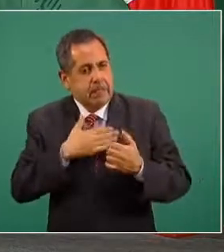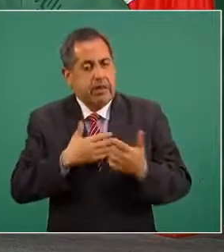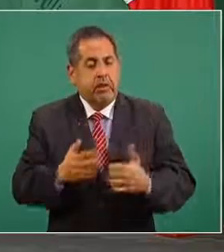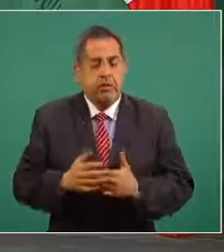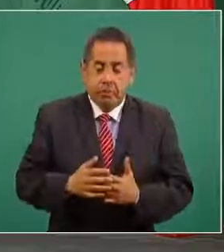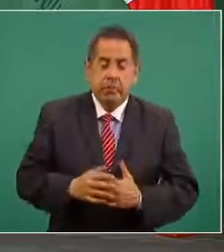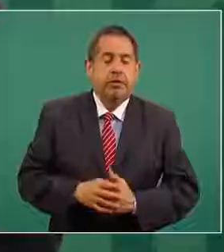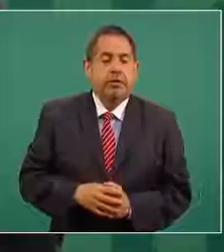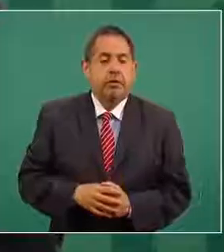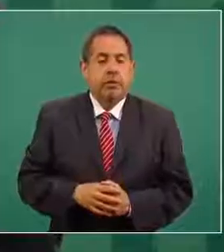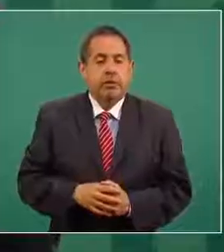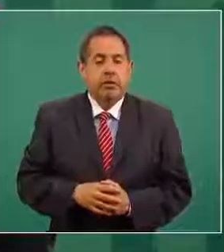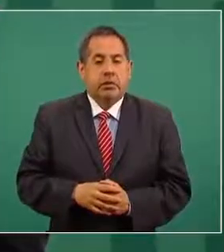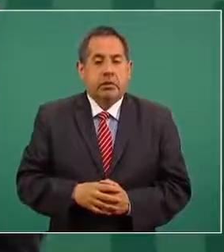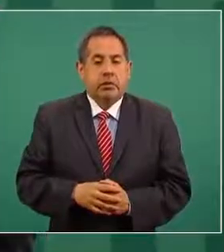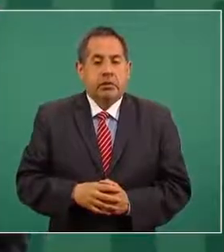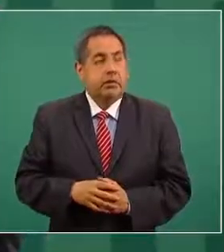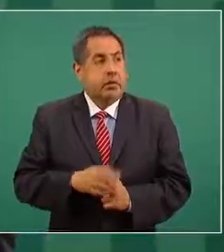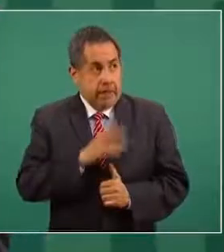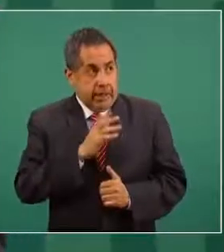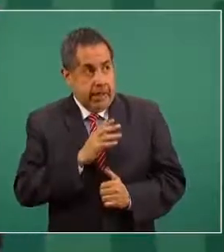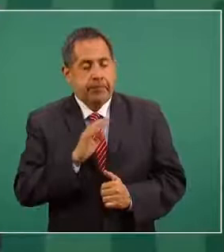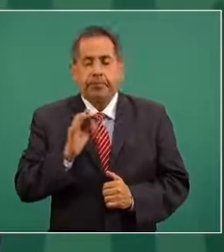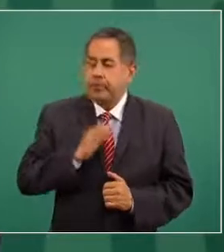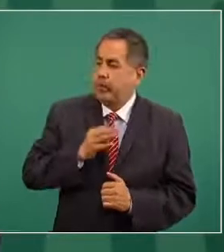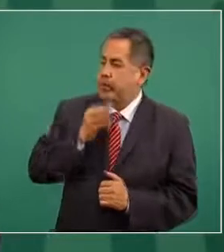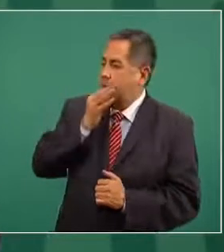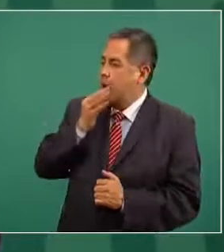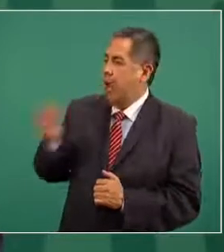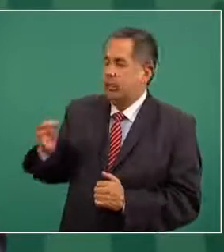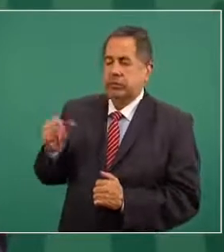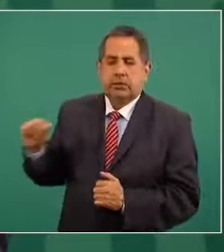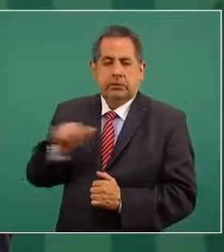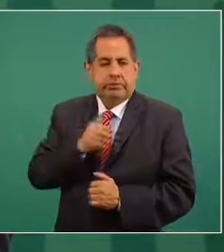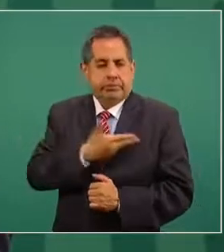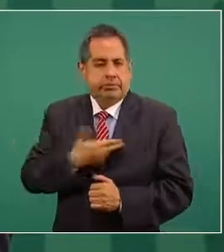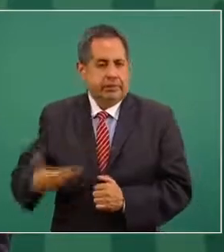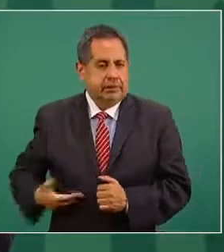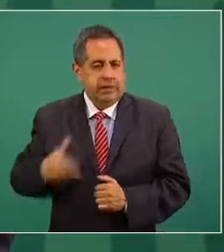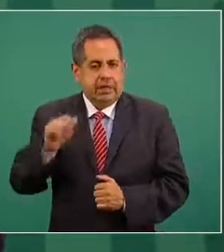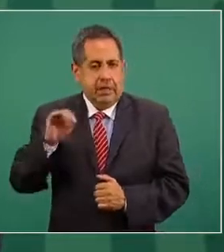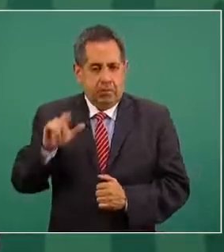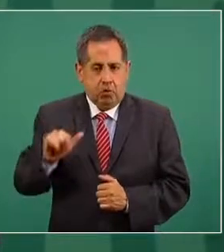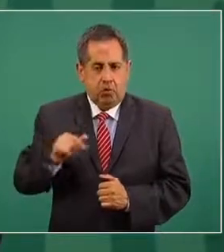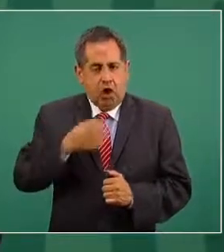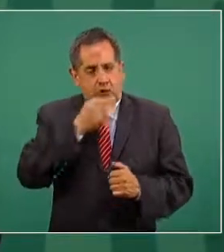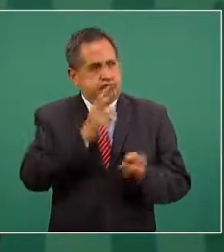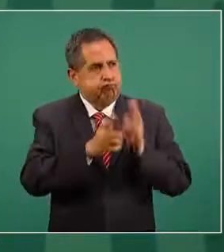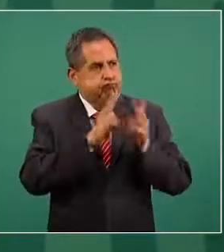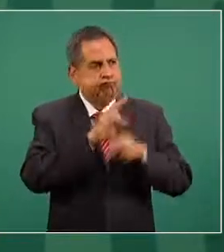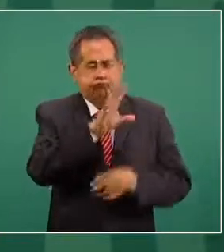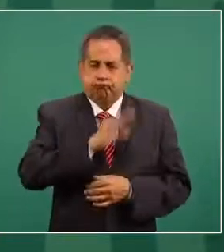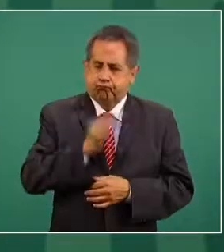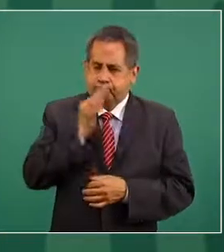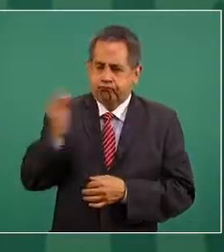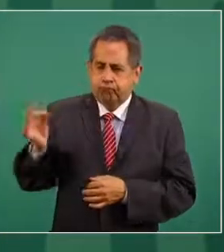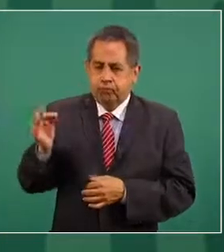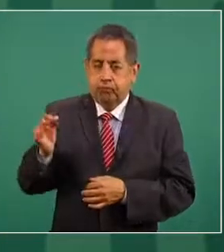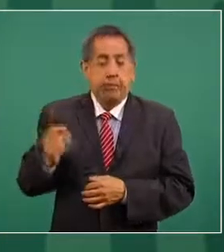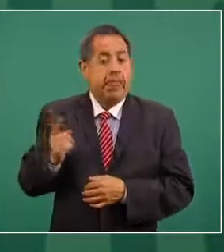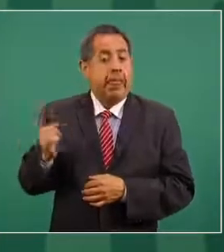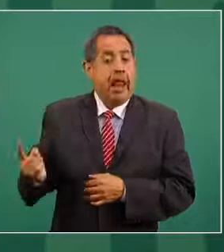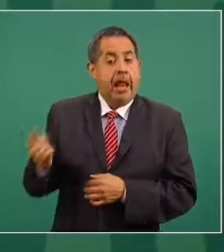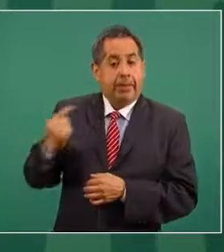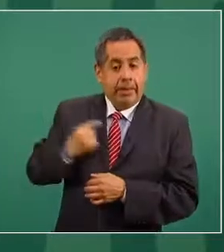Bueno, enterado el señor presidente de estos hechos y estas conversaciones como debe ser, inmediatamente me